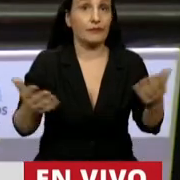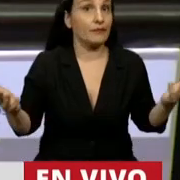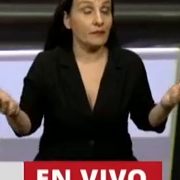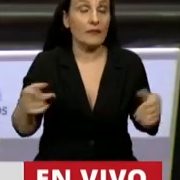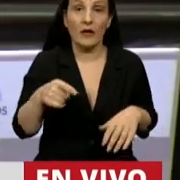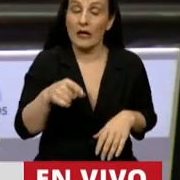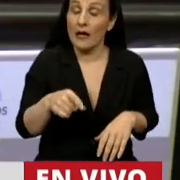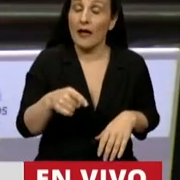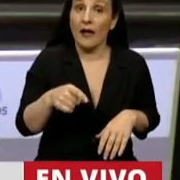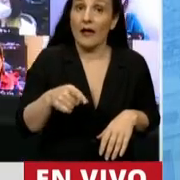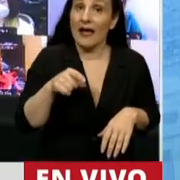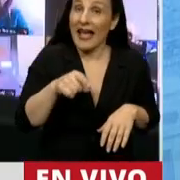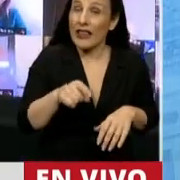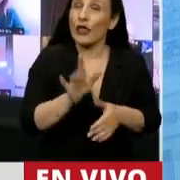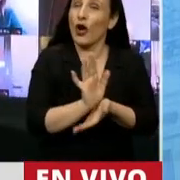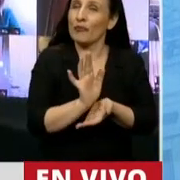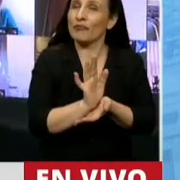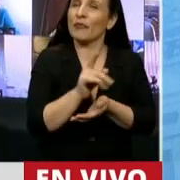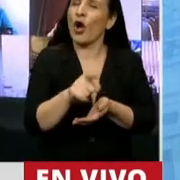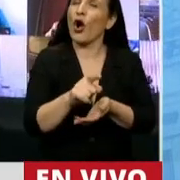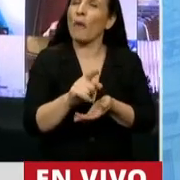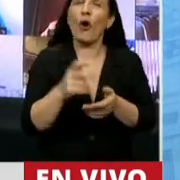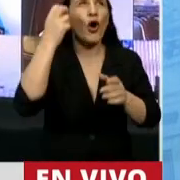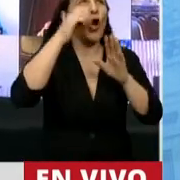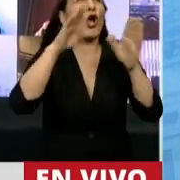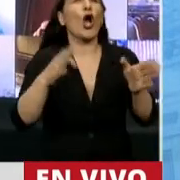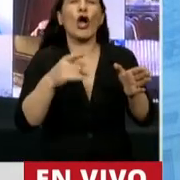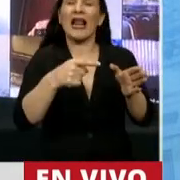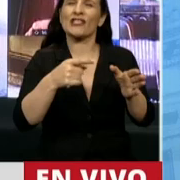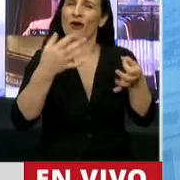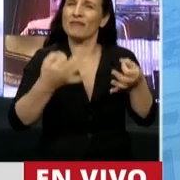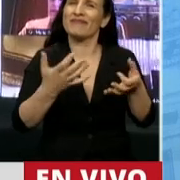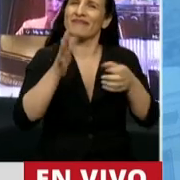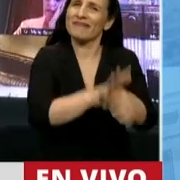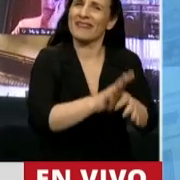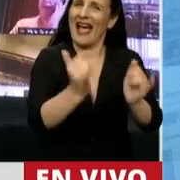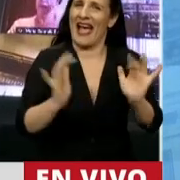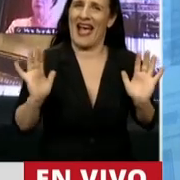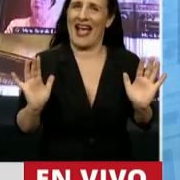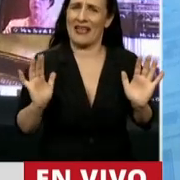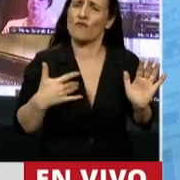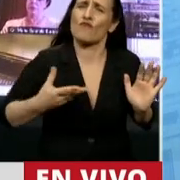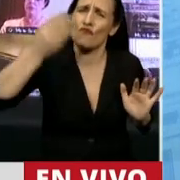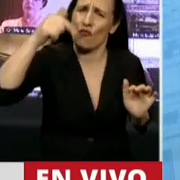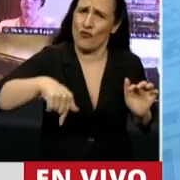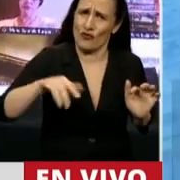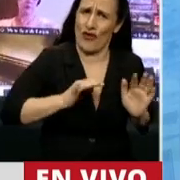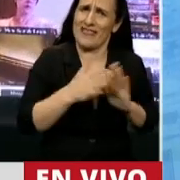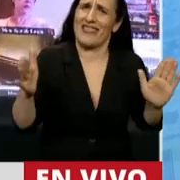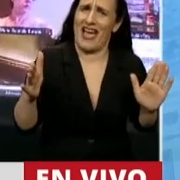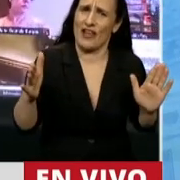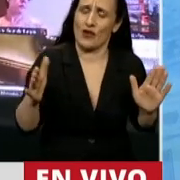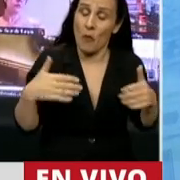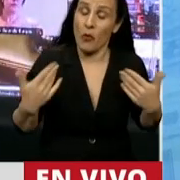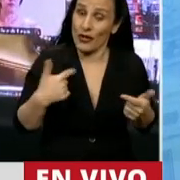Lamentablemente esta es una vulneración más a este Congreso, de todas las que sufrimos este año. Y por eso no puedo terminar